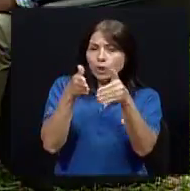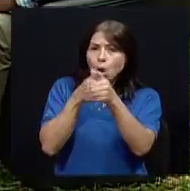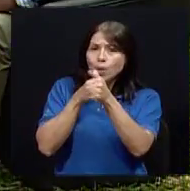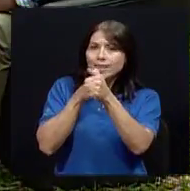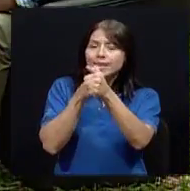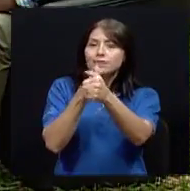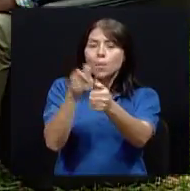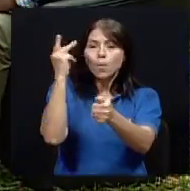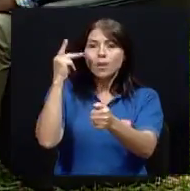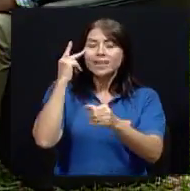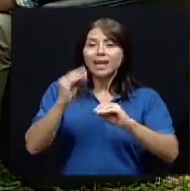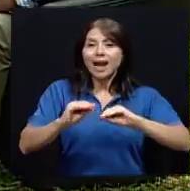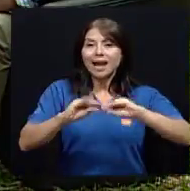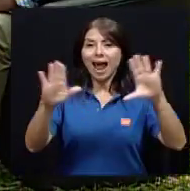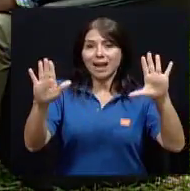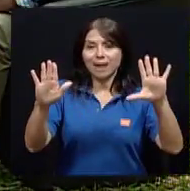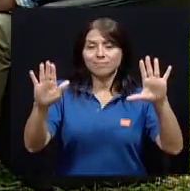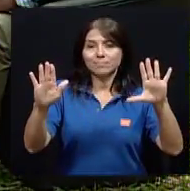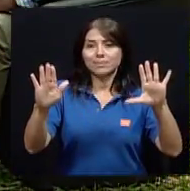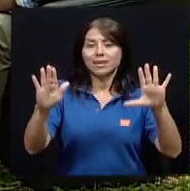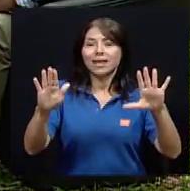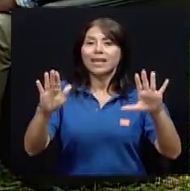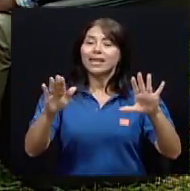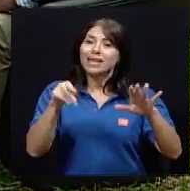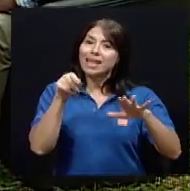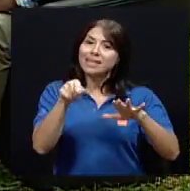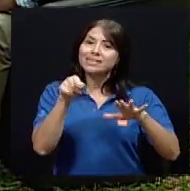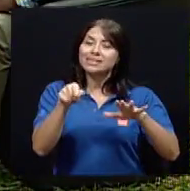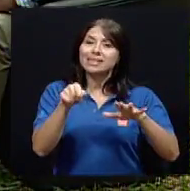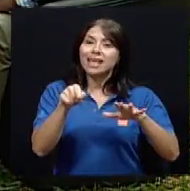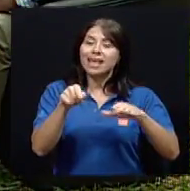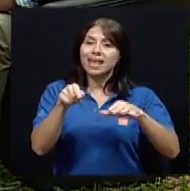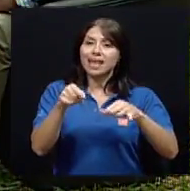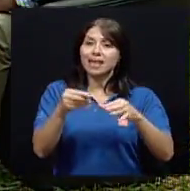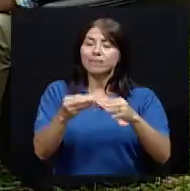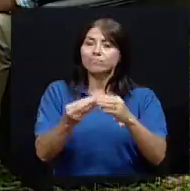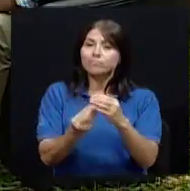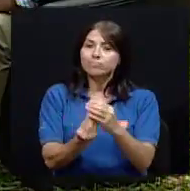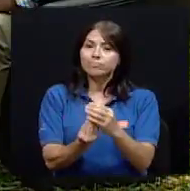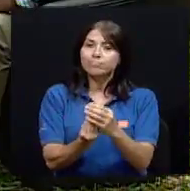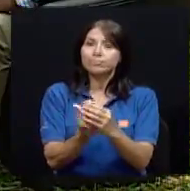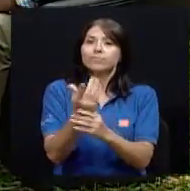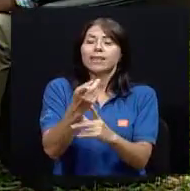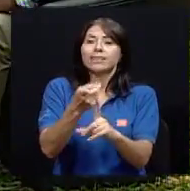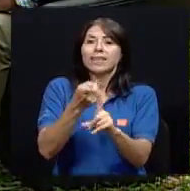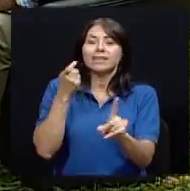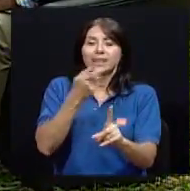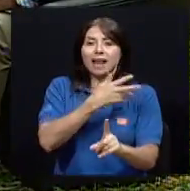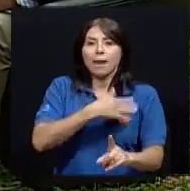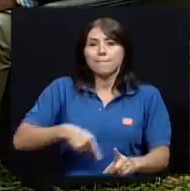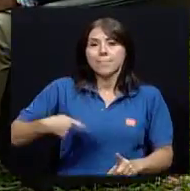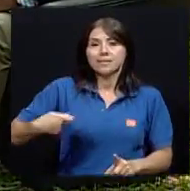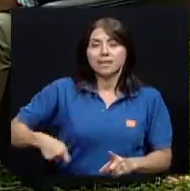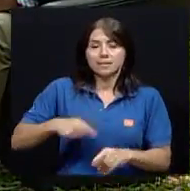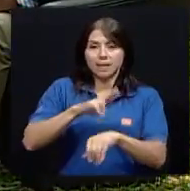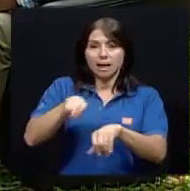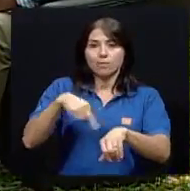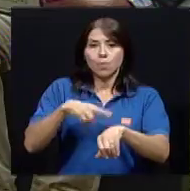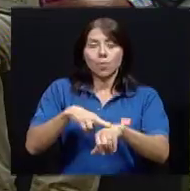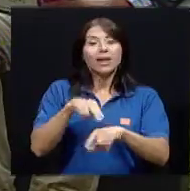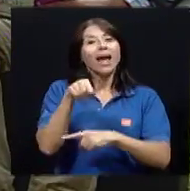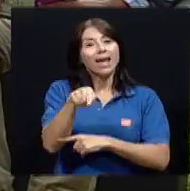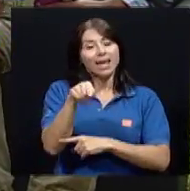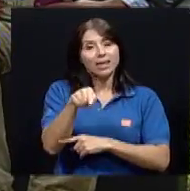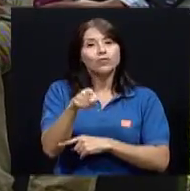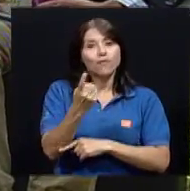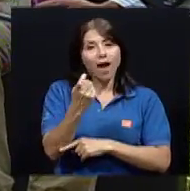o no se impone, sino se gesta desde la Presidencia de la República, y me parece que eso ha faltado un poco en el país.